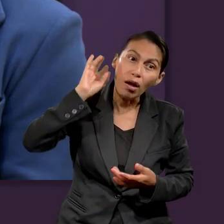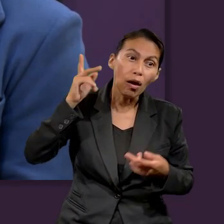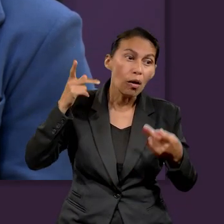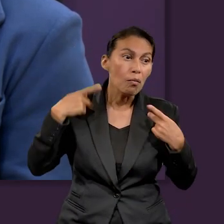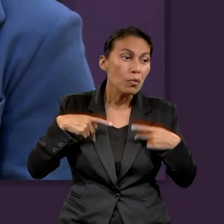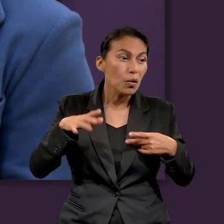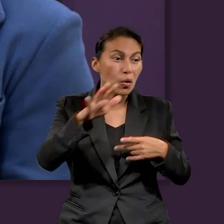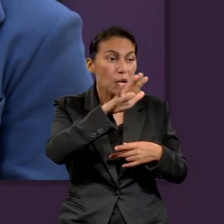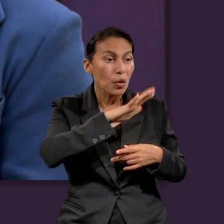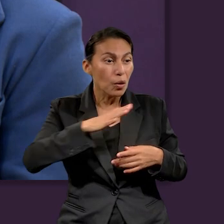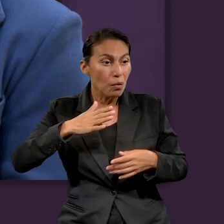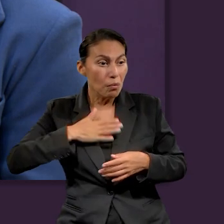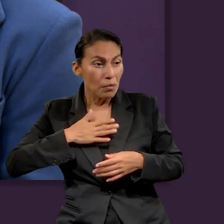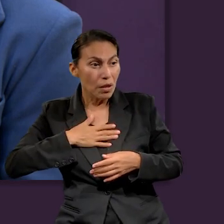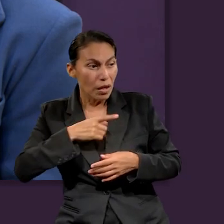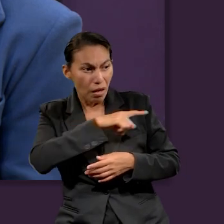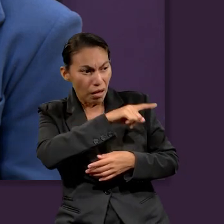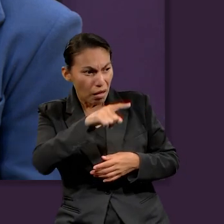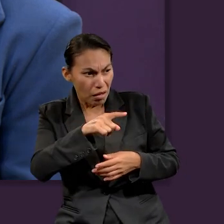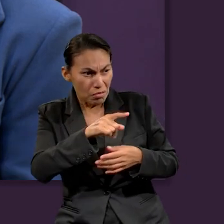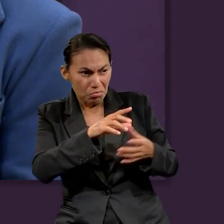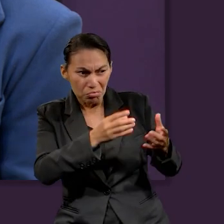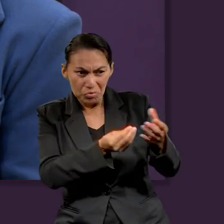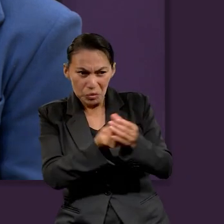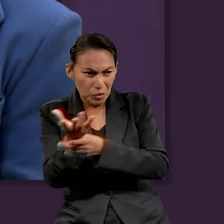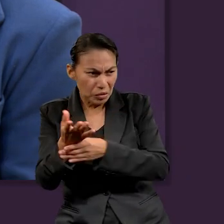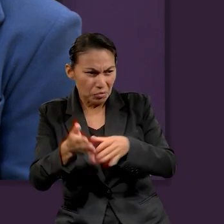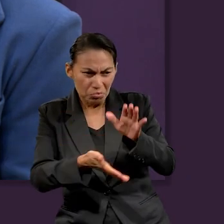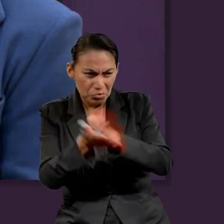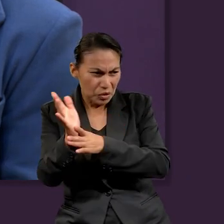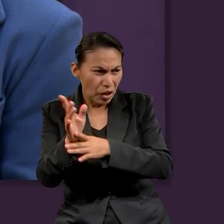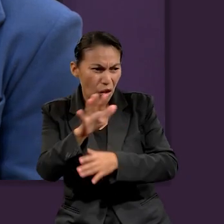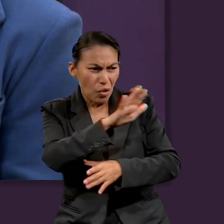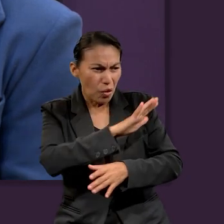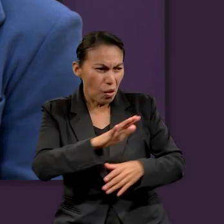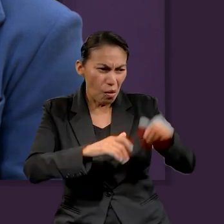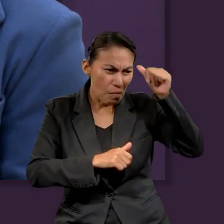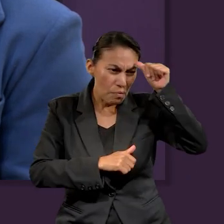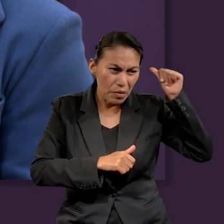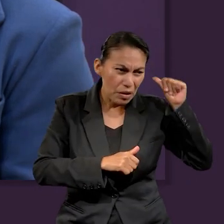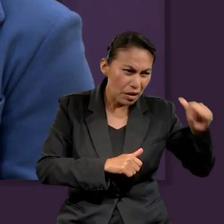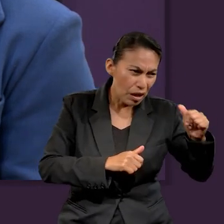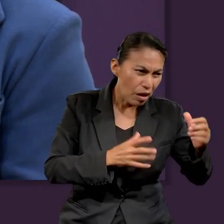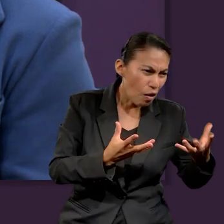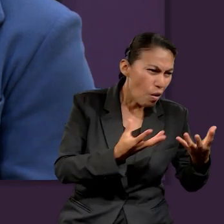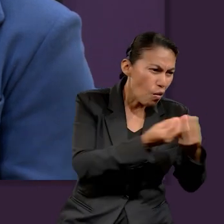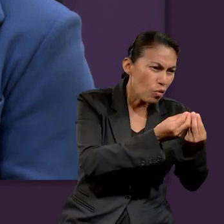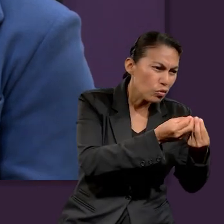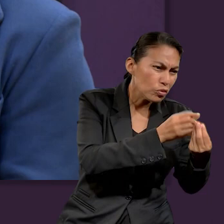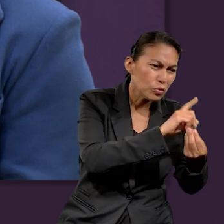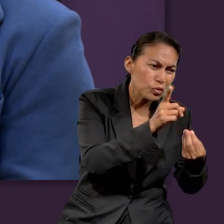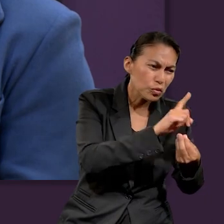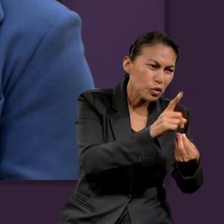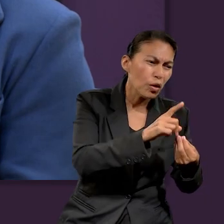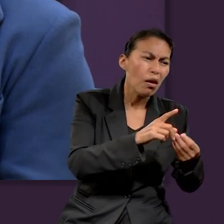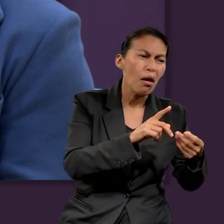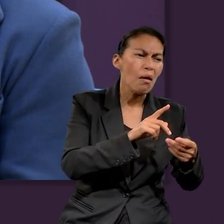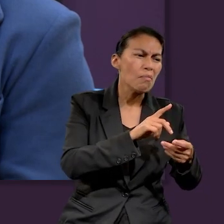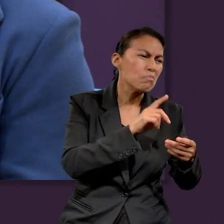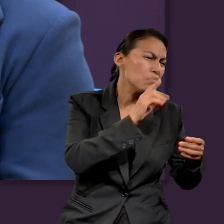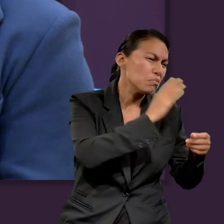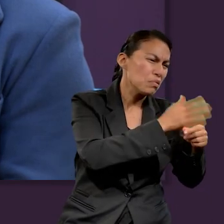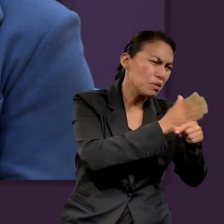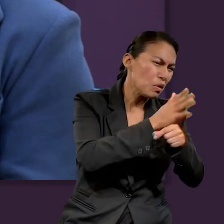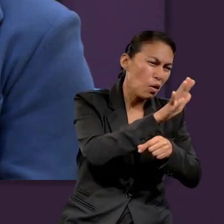salid de ella, pueblo mío, para que no seáis partícipes de sus pecados, ni recibáis partes de sus plagas, porque sus